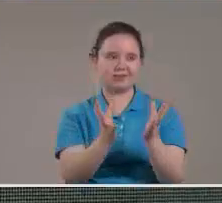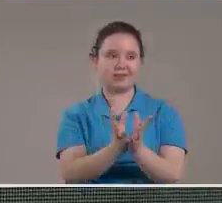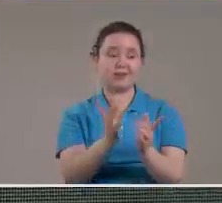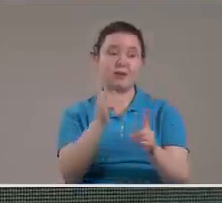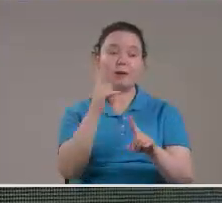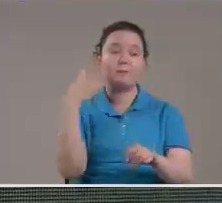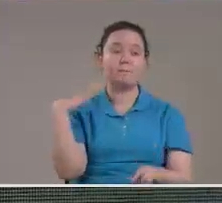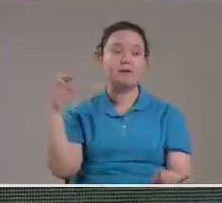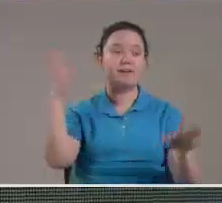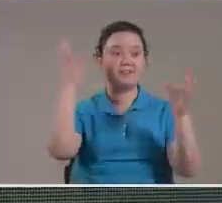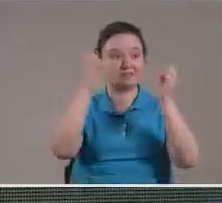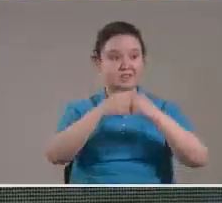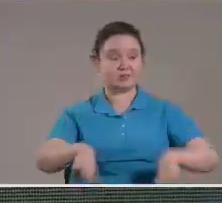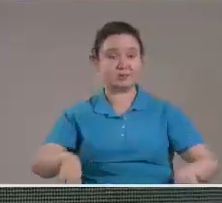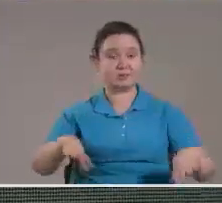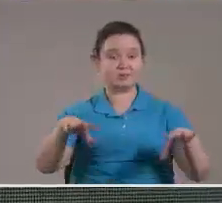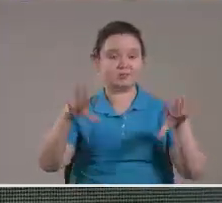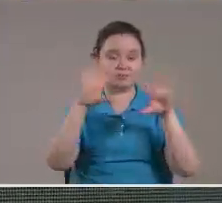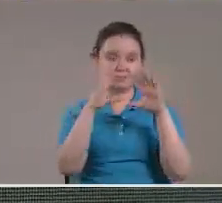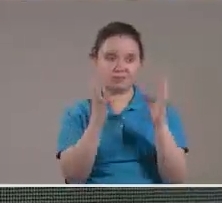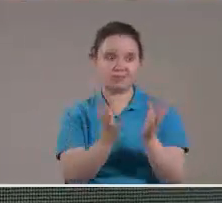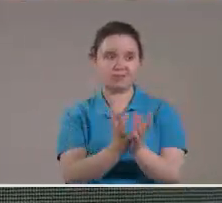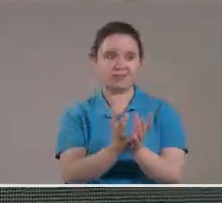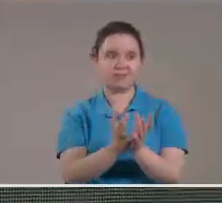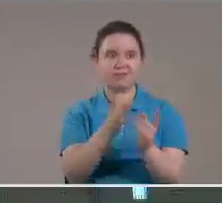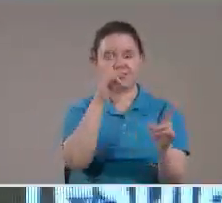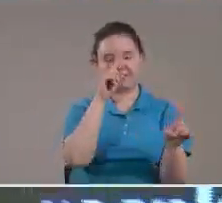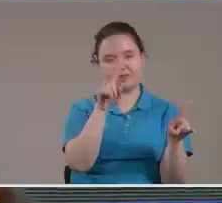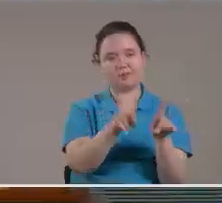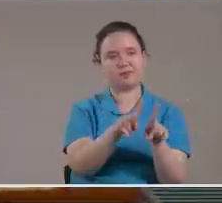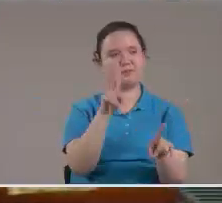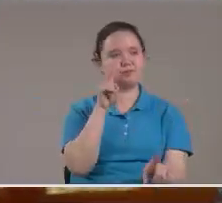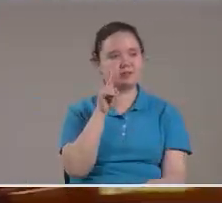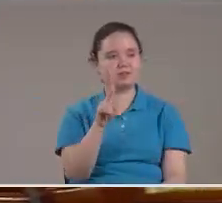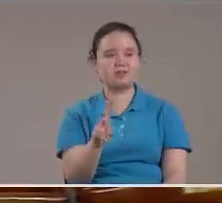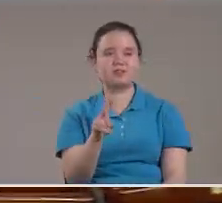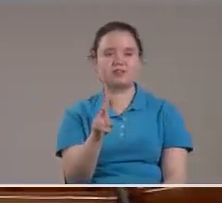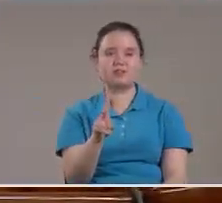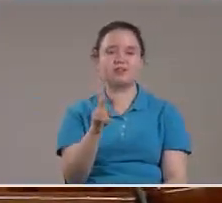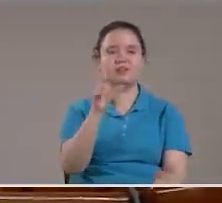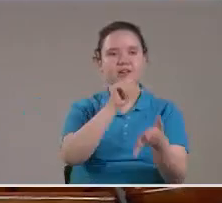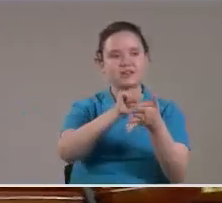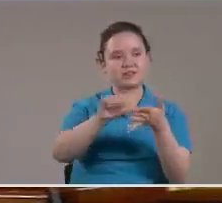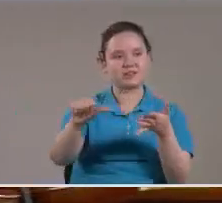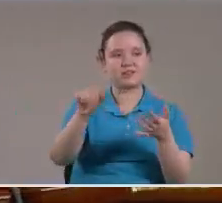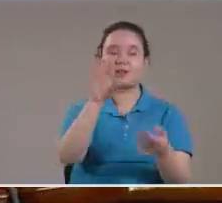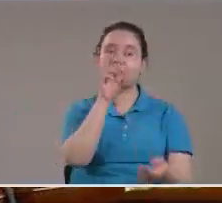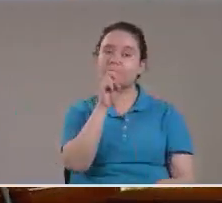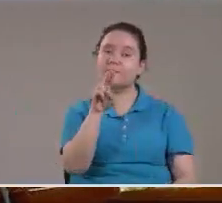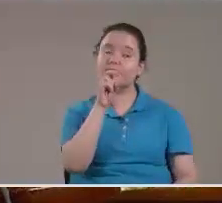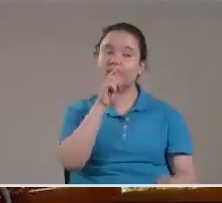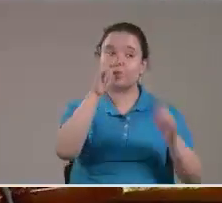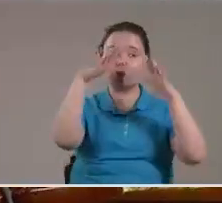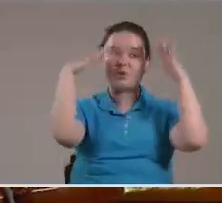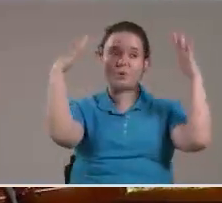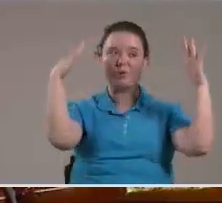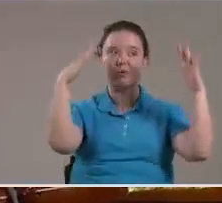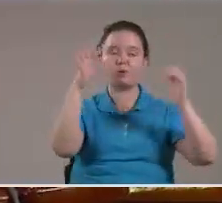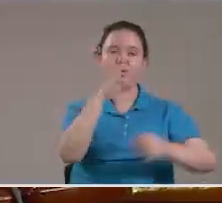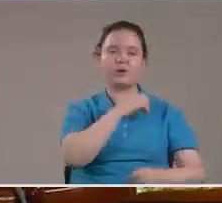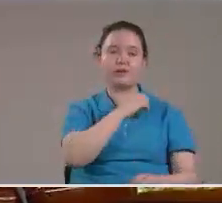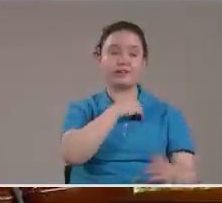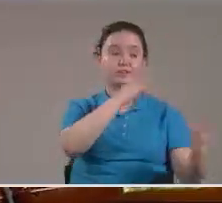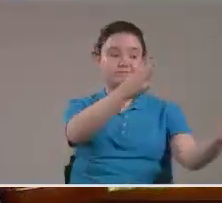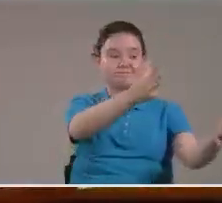Para destrucción De la tierra Vamos a ver La señal Del dragón Queriendo